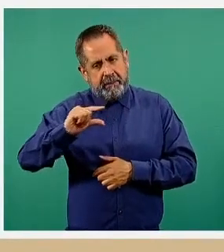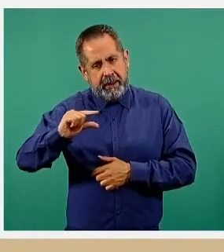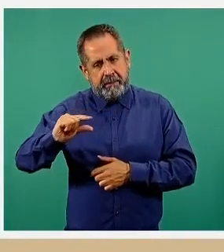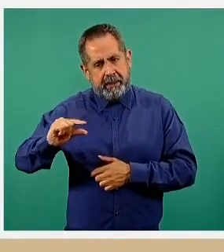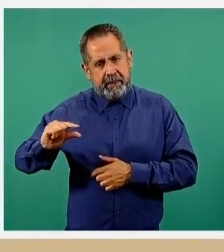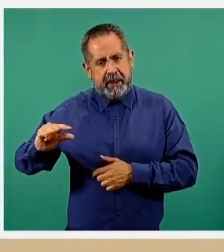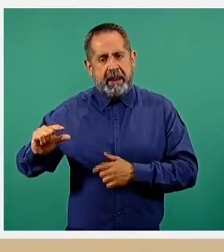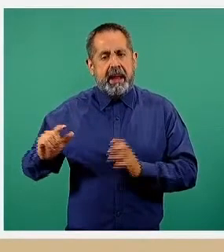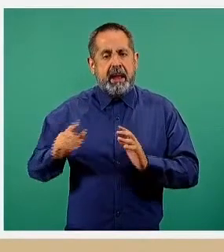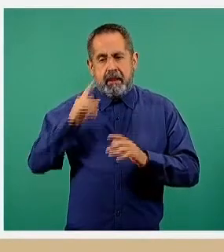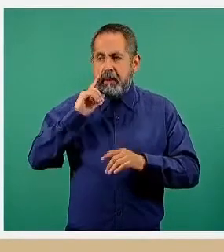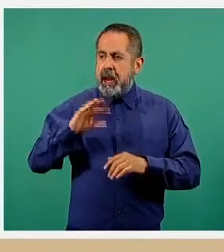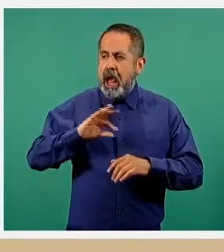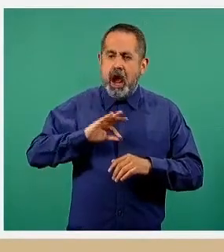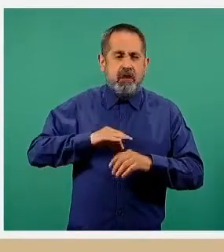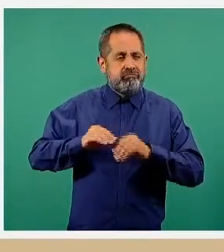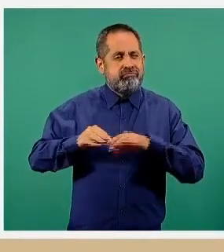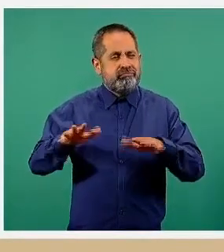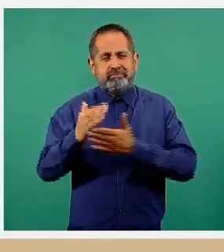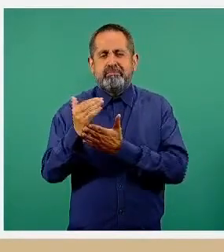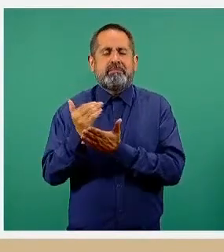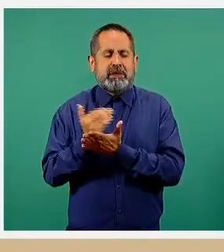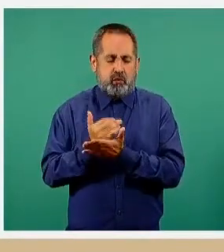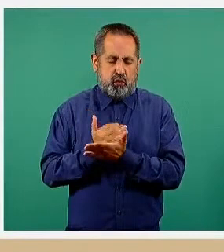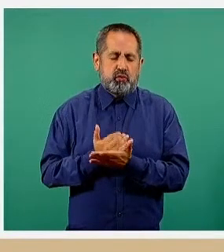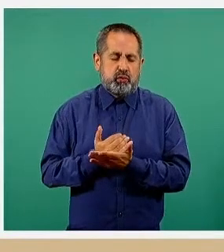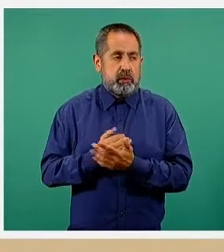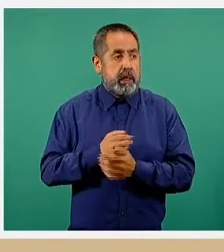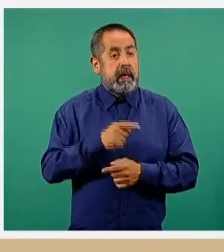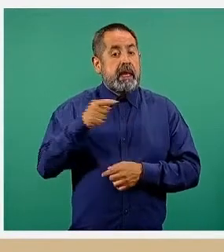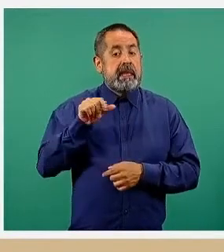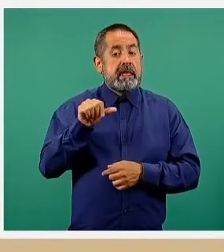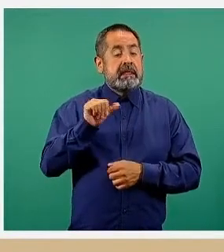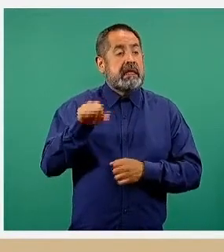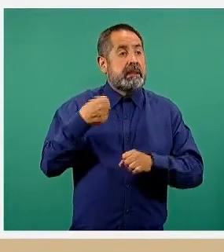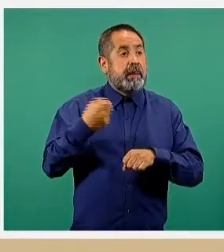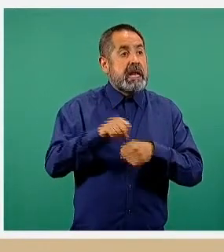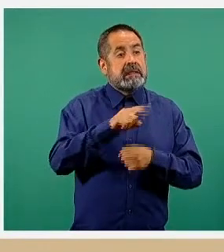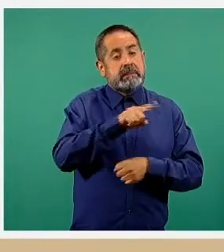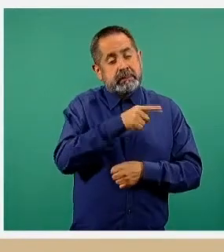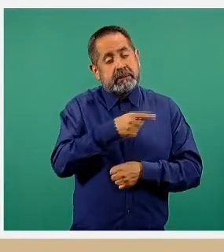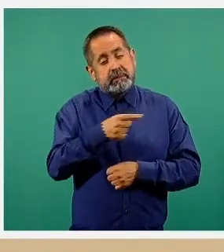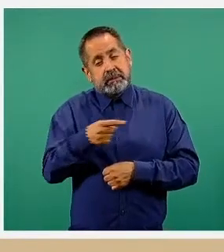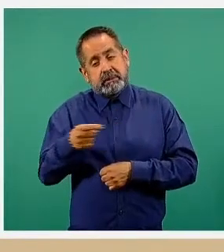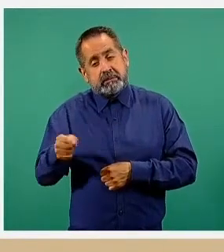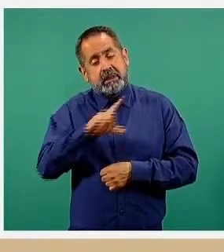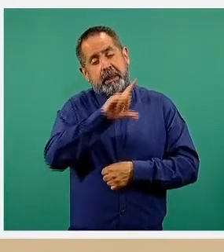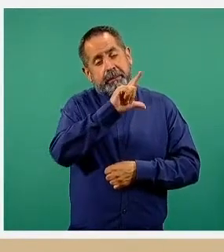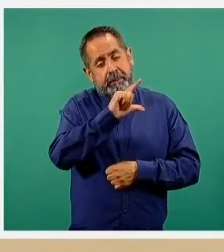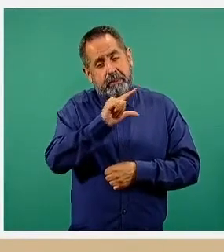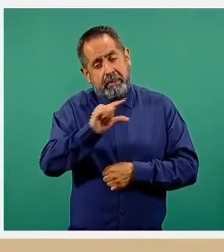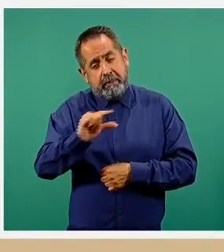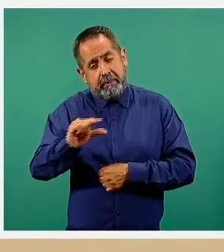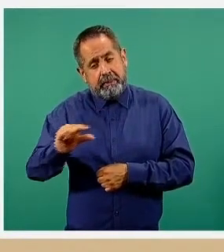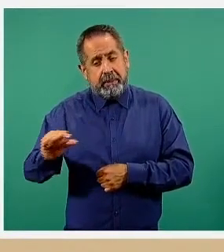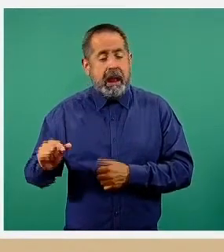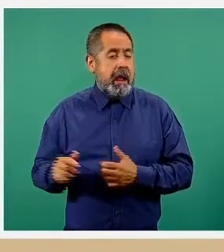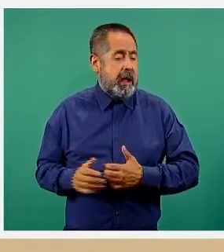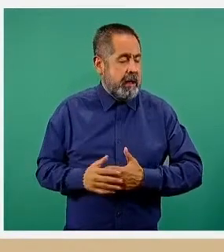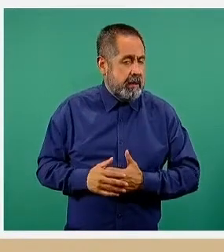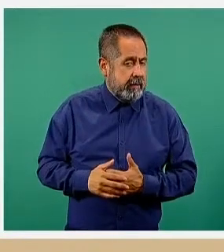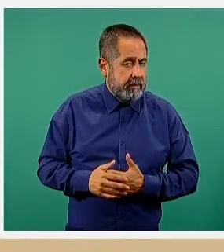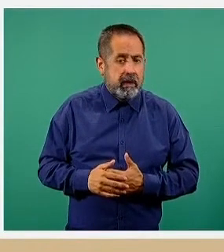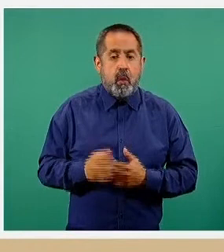descenso en estas semanas consecutivas que hemos tenido. Congruentemente a esto, la cantidad de personas